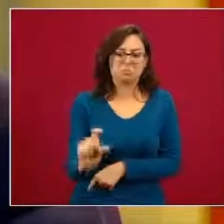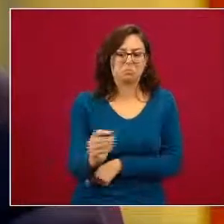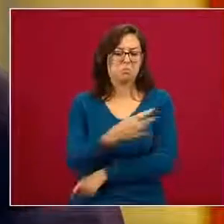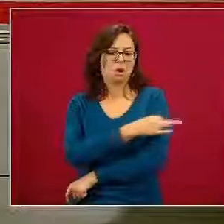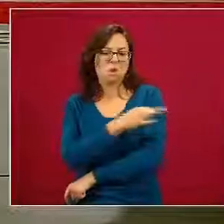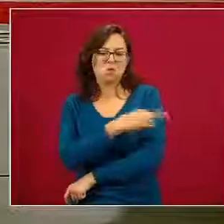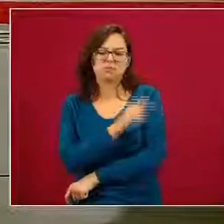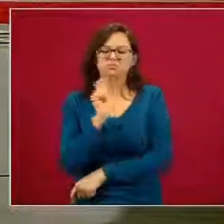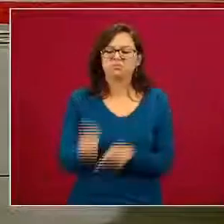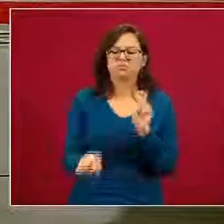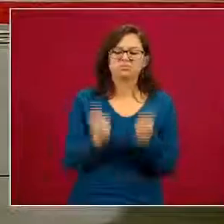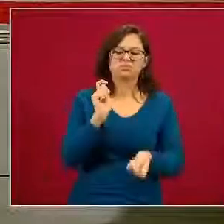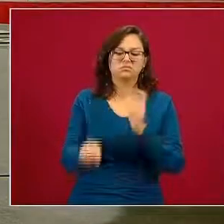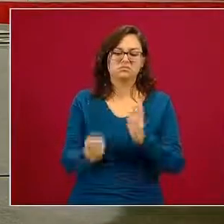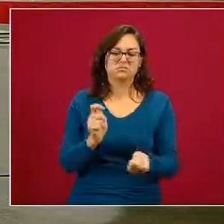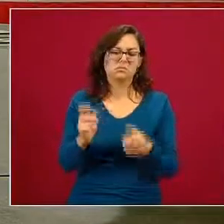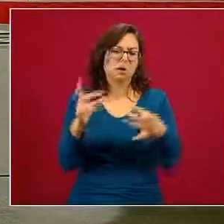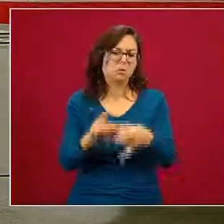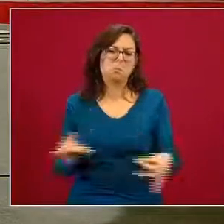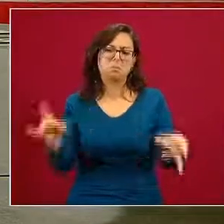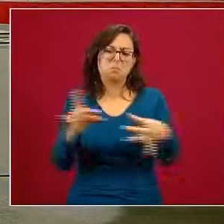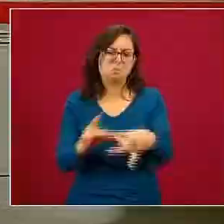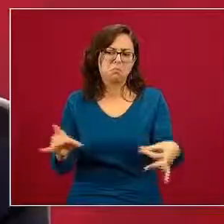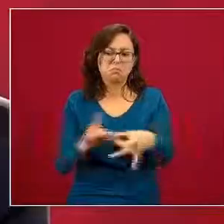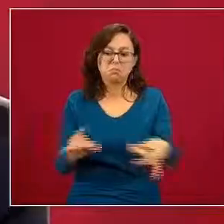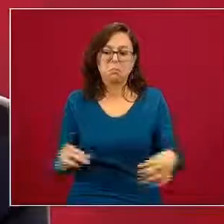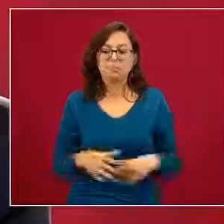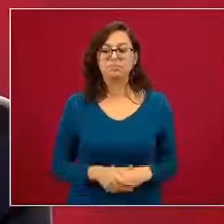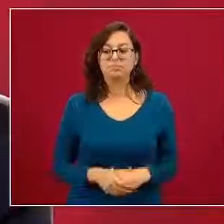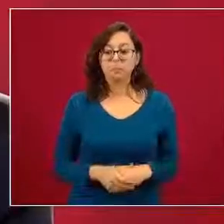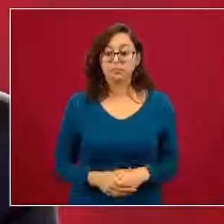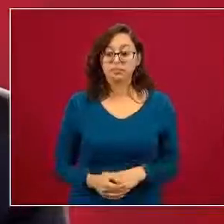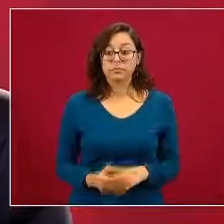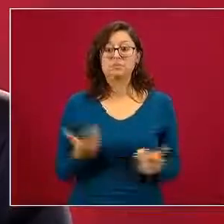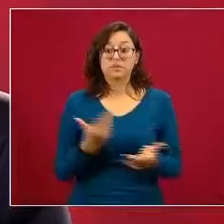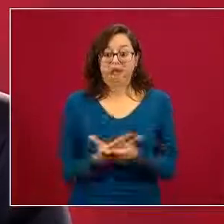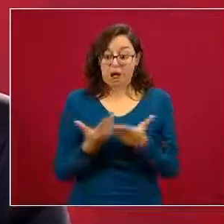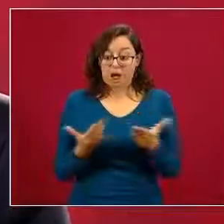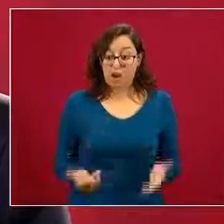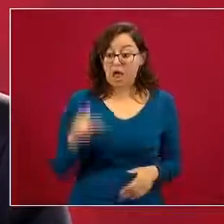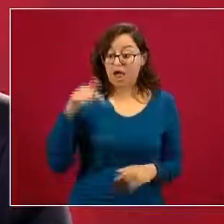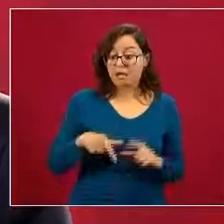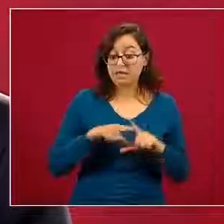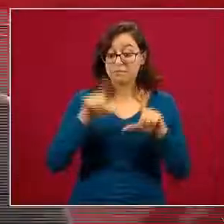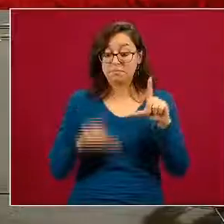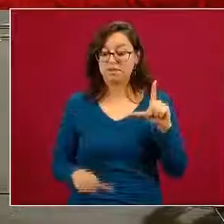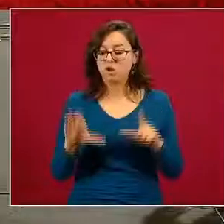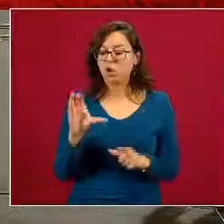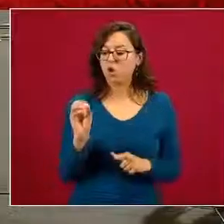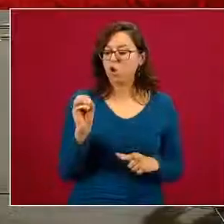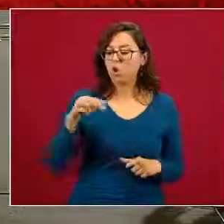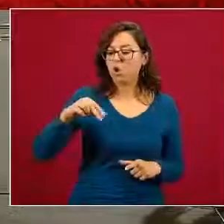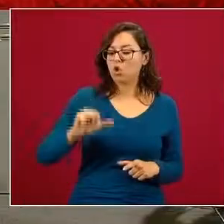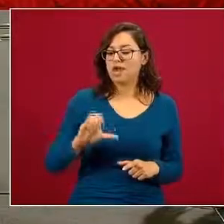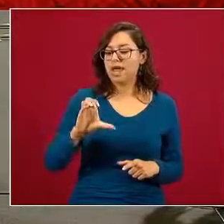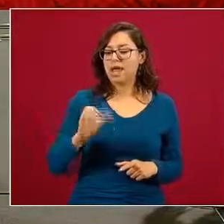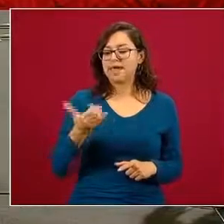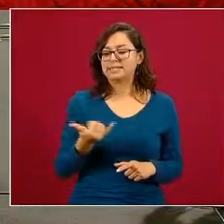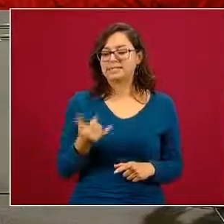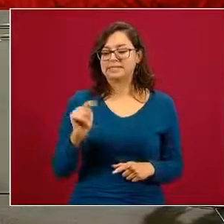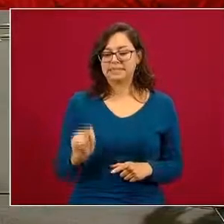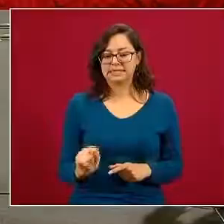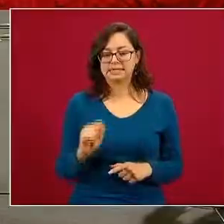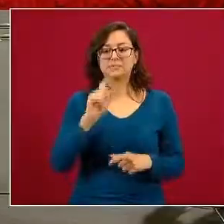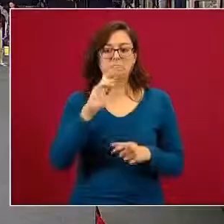producto de cualquier manera el CONACYT nuestro Consejo Nacional de Ciencia y Tecnología en uso de las